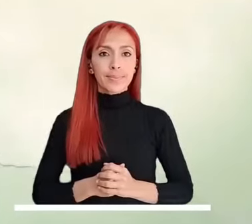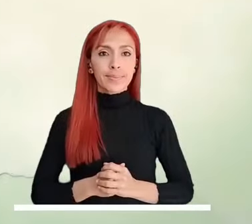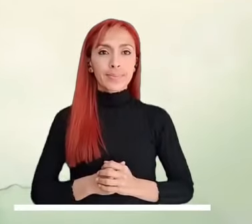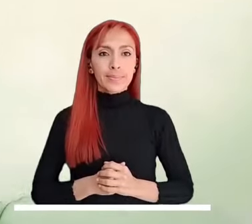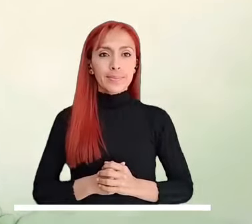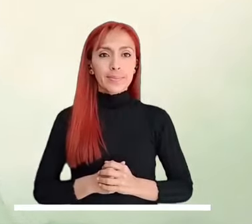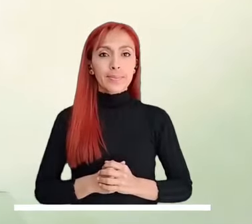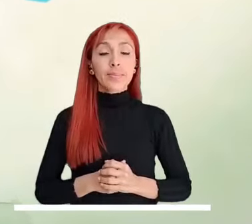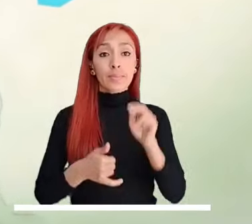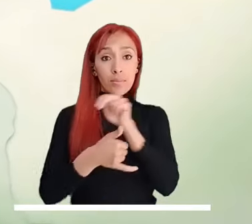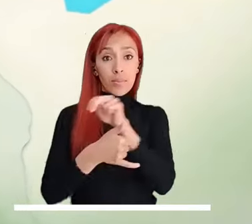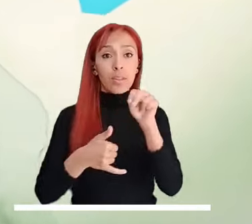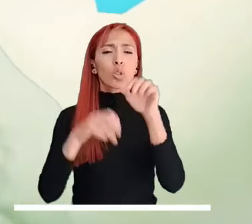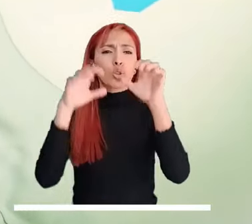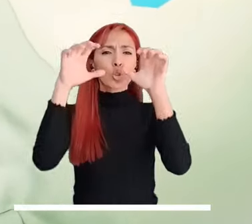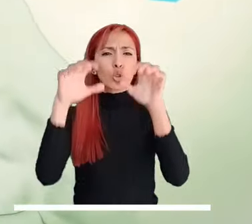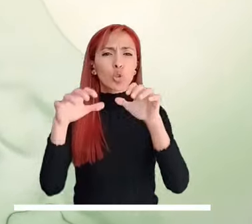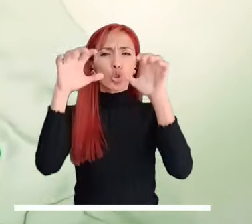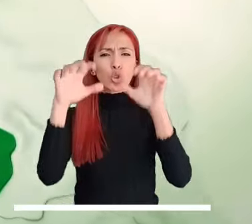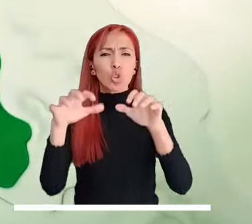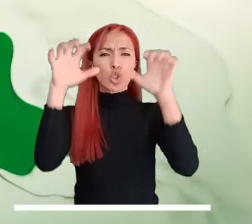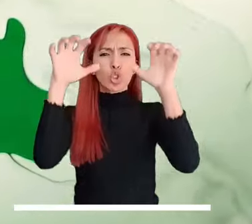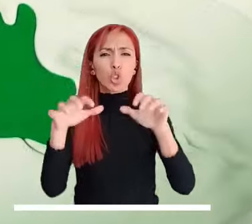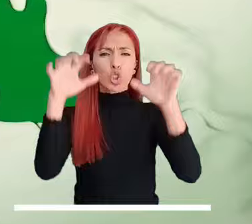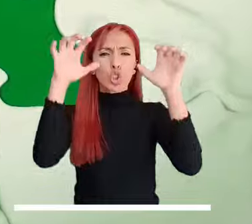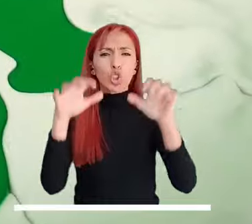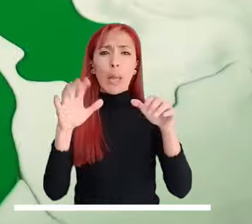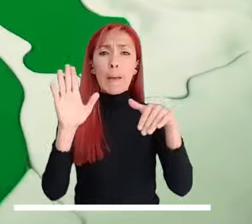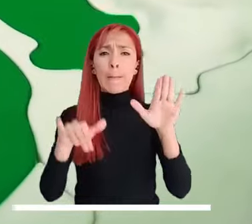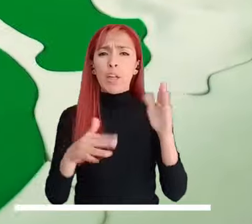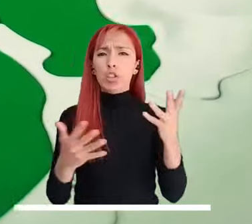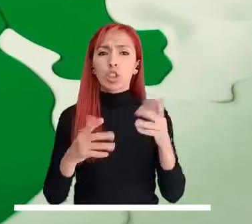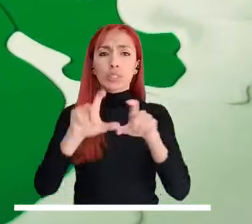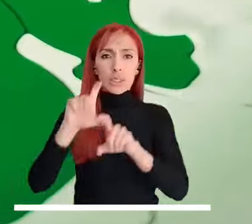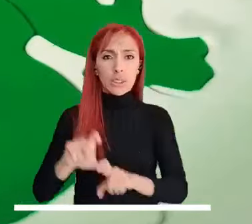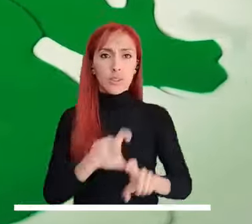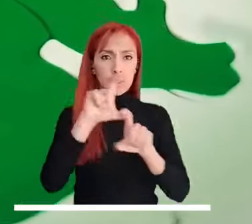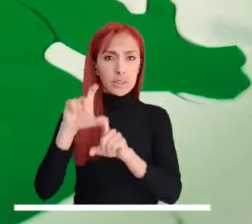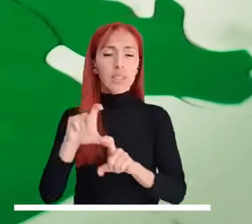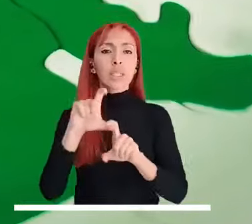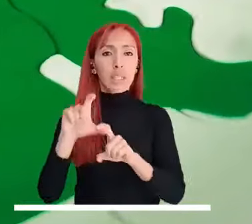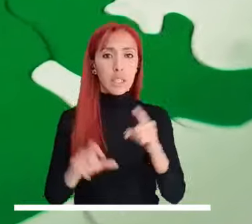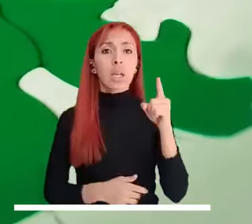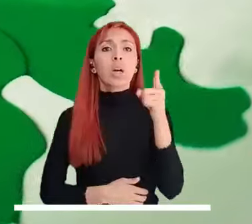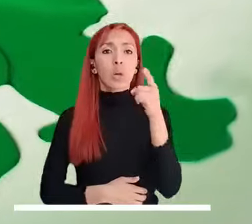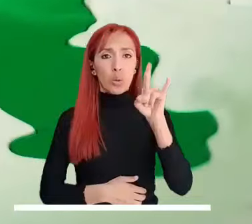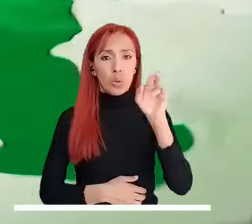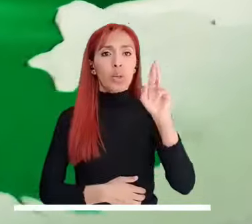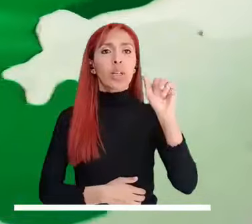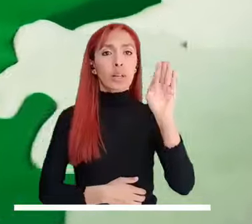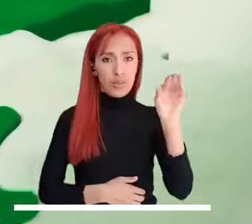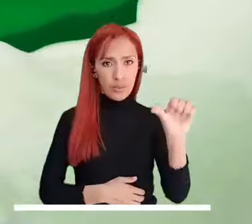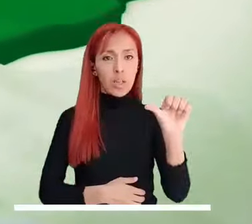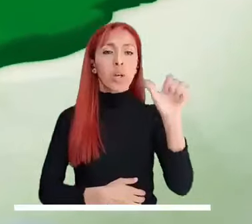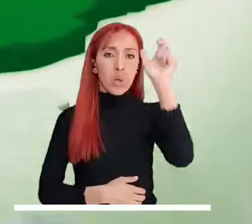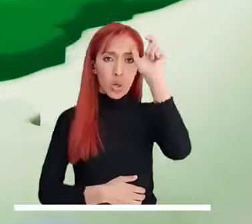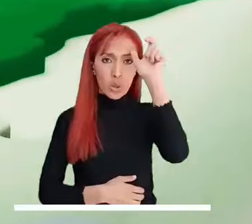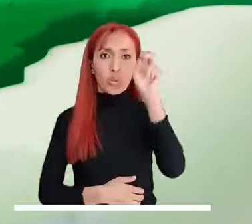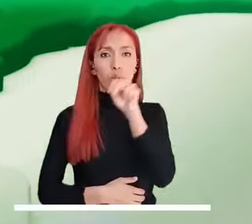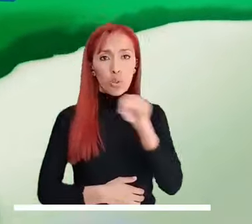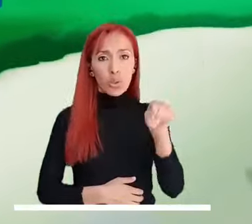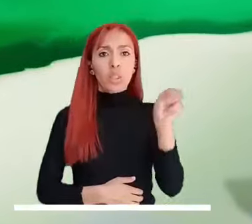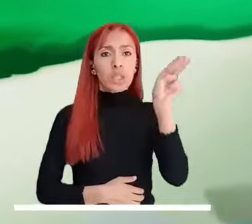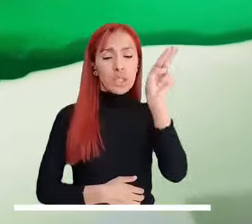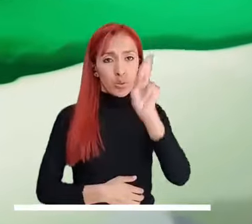las lluvias caerán con fuerza y se focalizarían en la Guajira, el Golfo de Urabá, Córdoba, el norte de Sucre y el norte